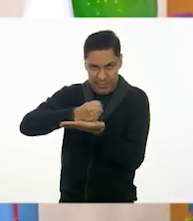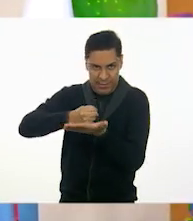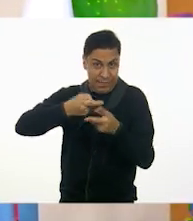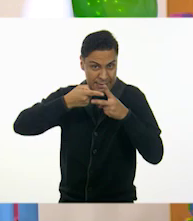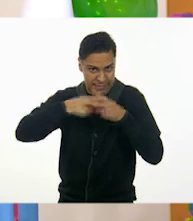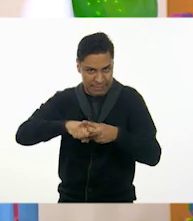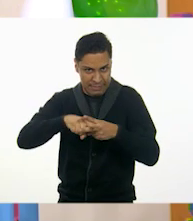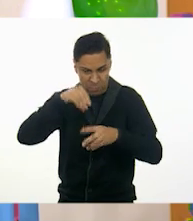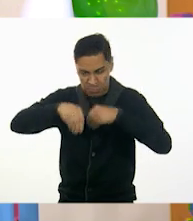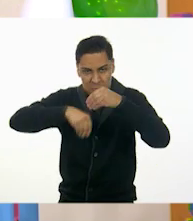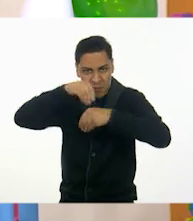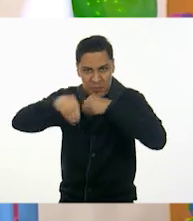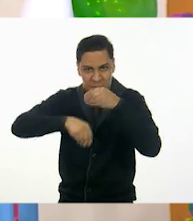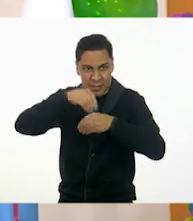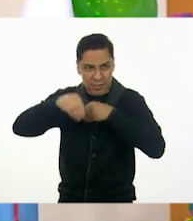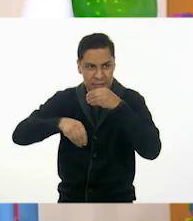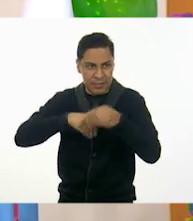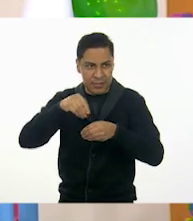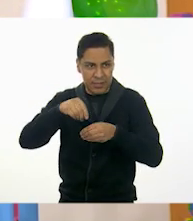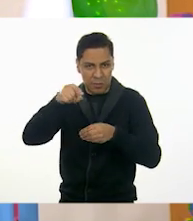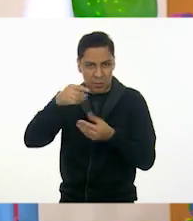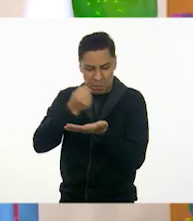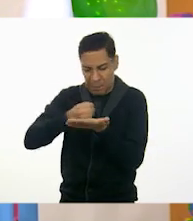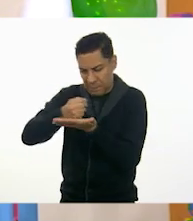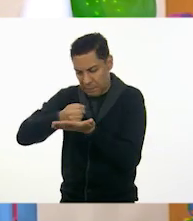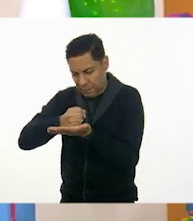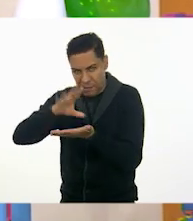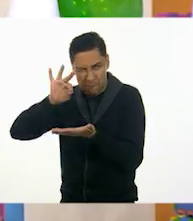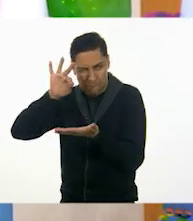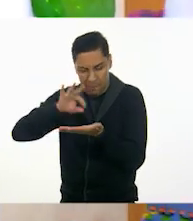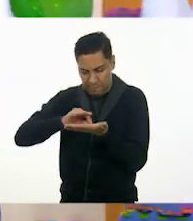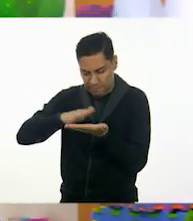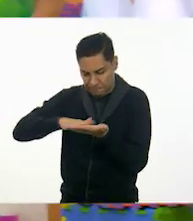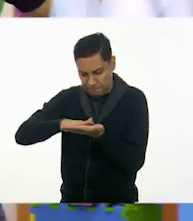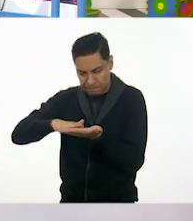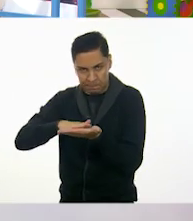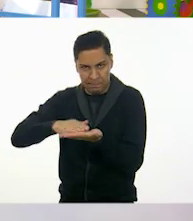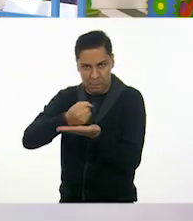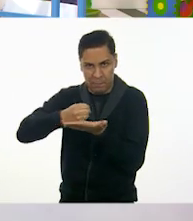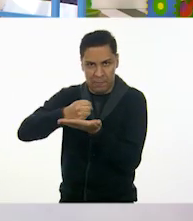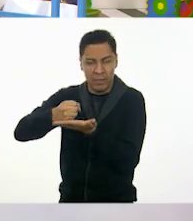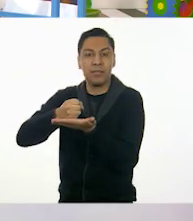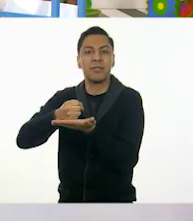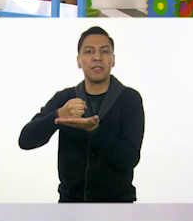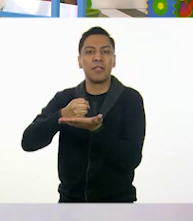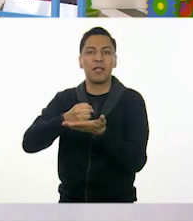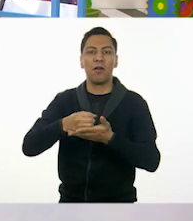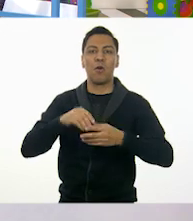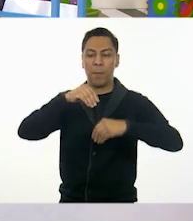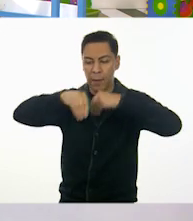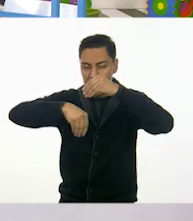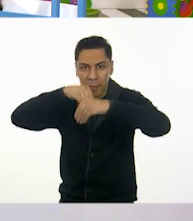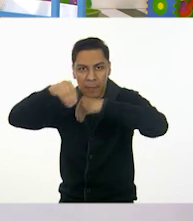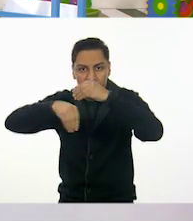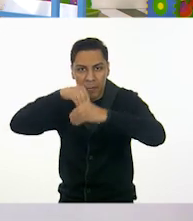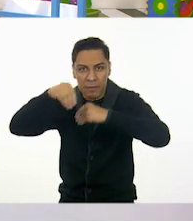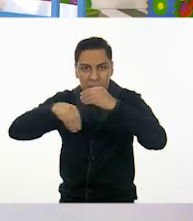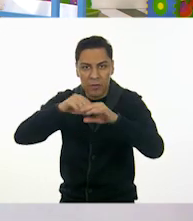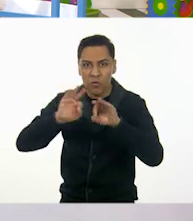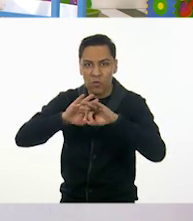tu piñata. Sí, le voy a dar forma y